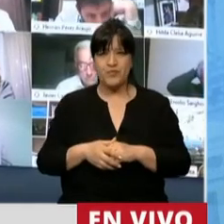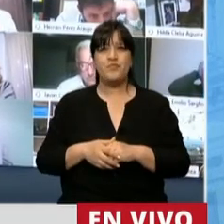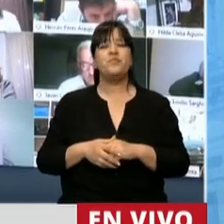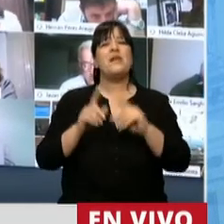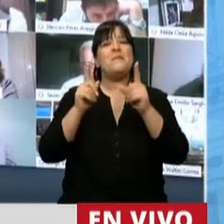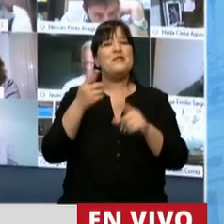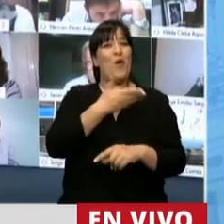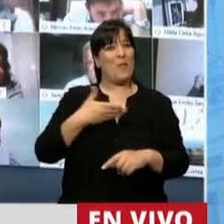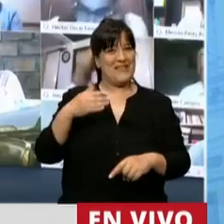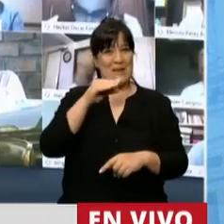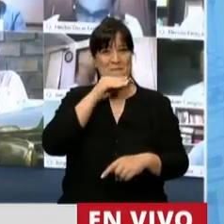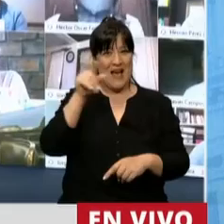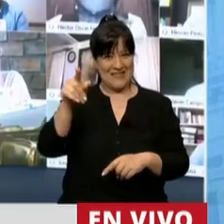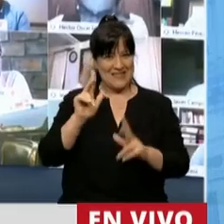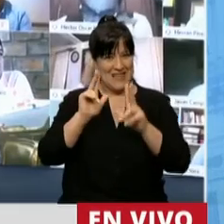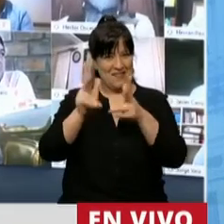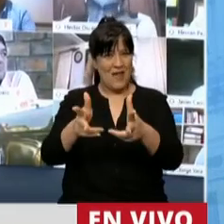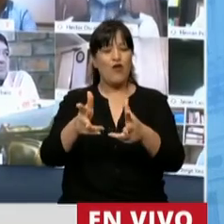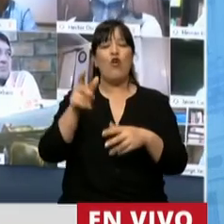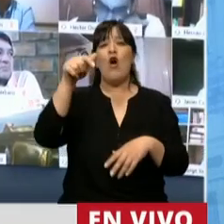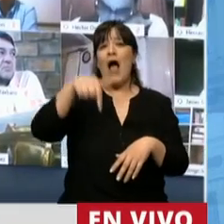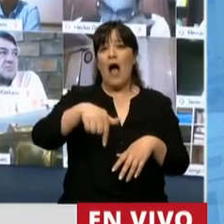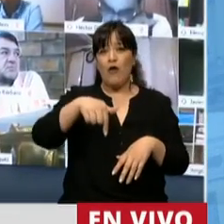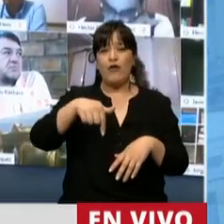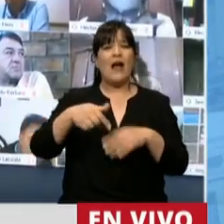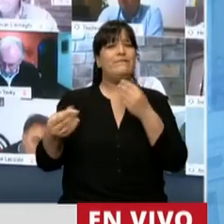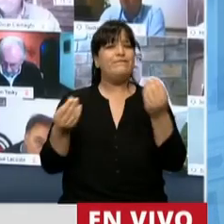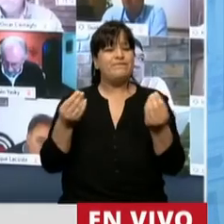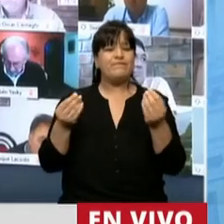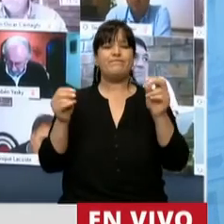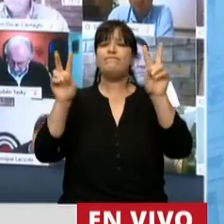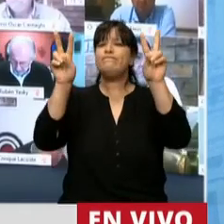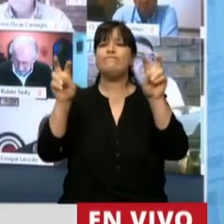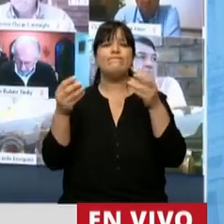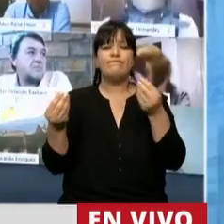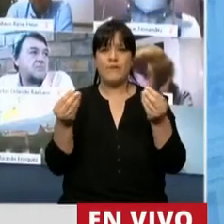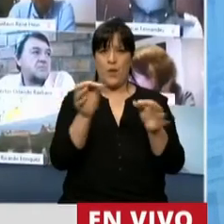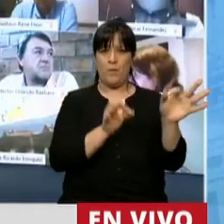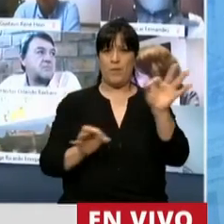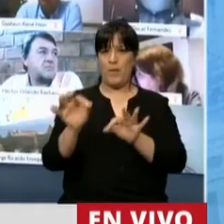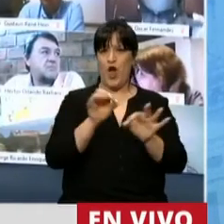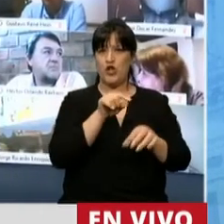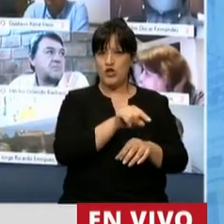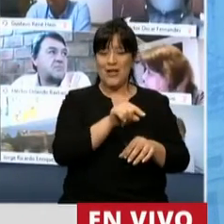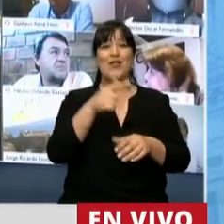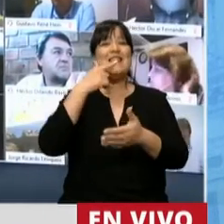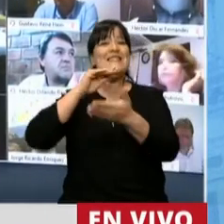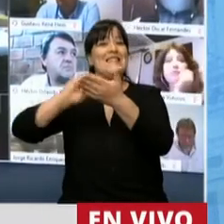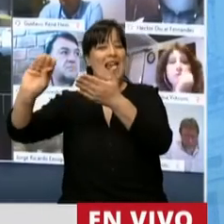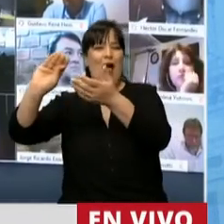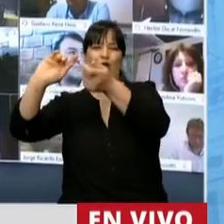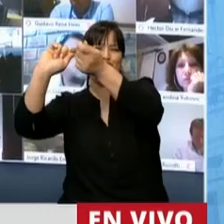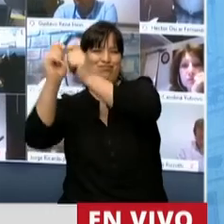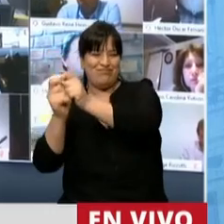como usted dijo bien, estamos considerando el proyecto que vuelve del Senado en